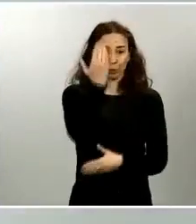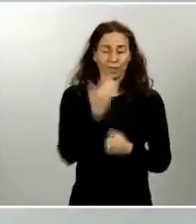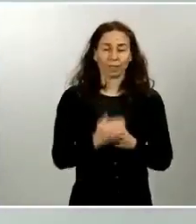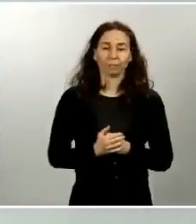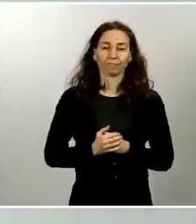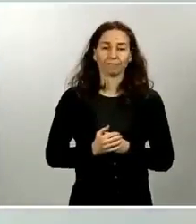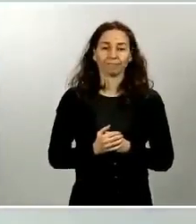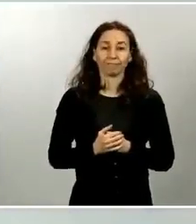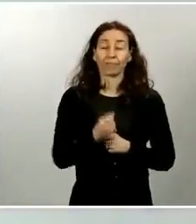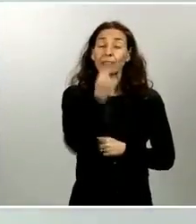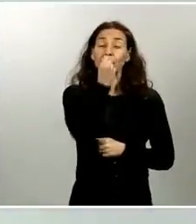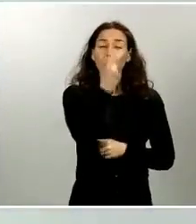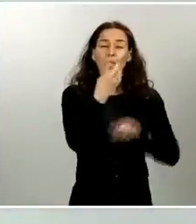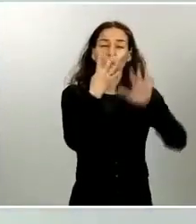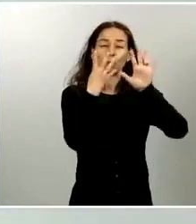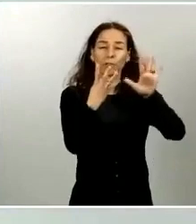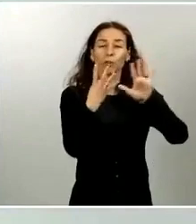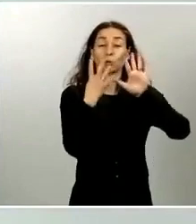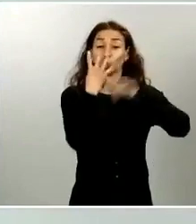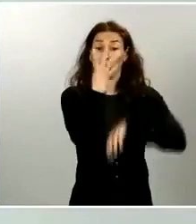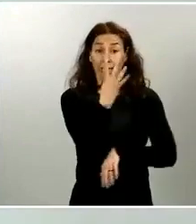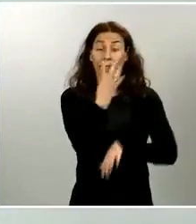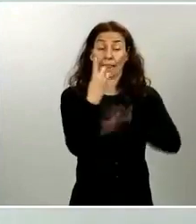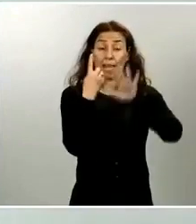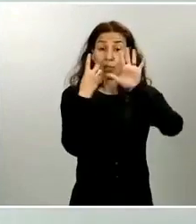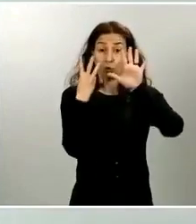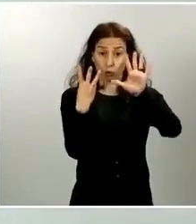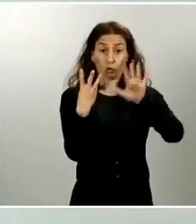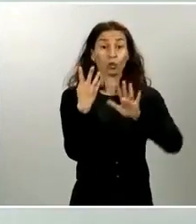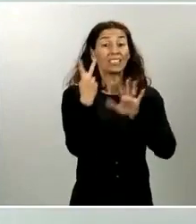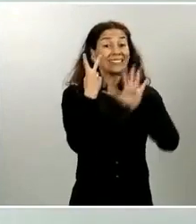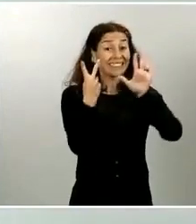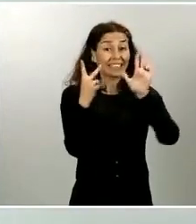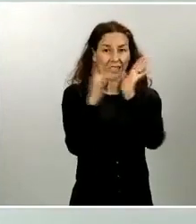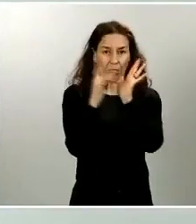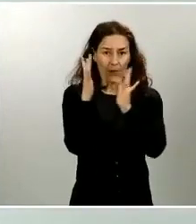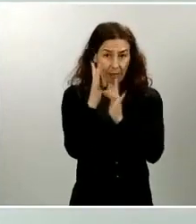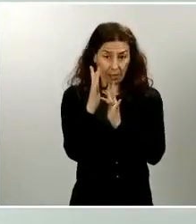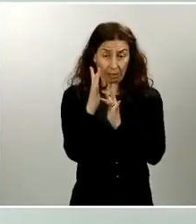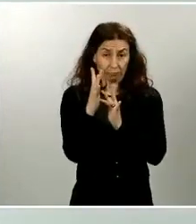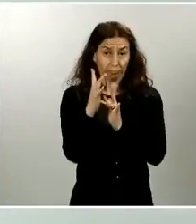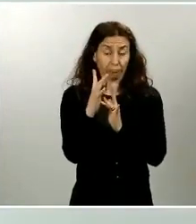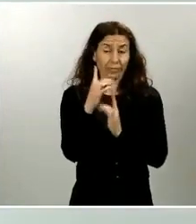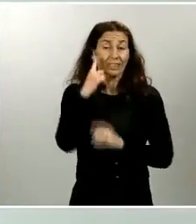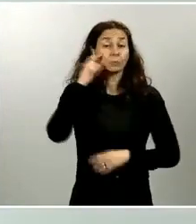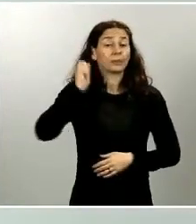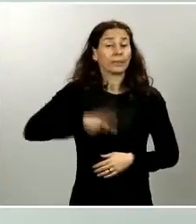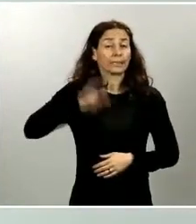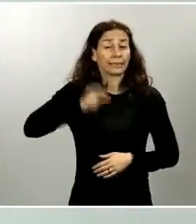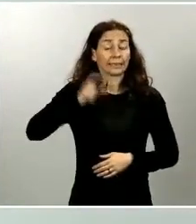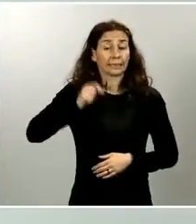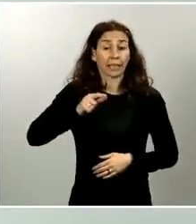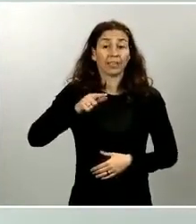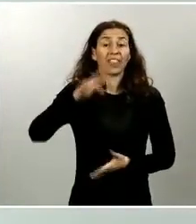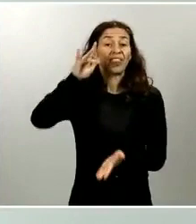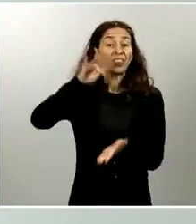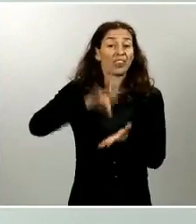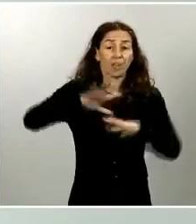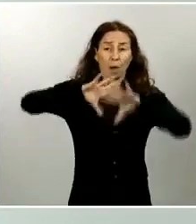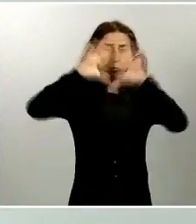Desde 1948, cada 7 de abril, se celebra el Día Mundial de la Salud, con un doble objetivo.